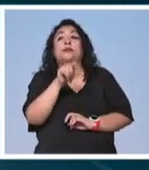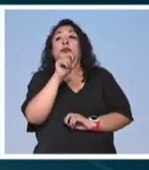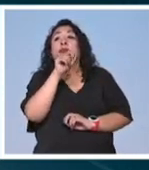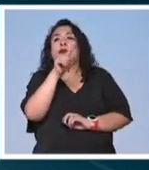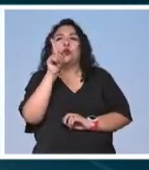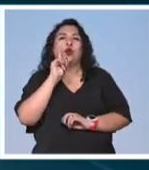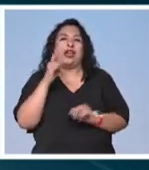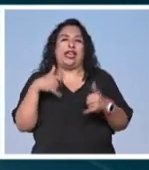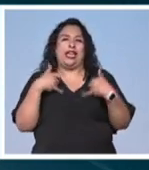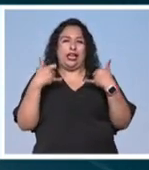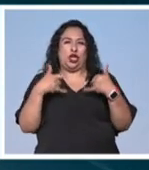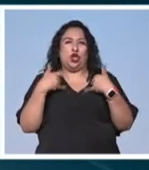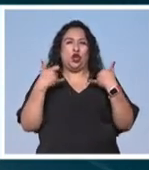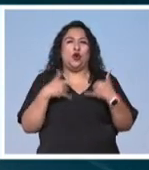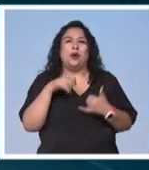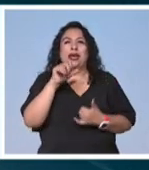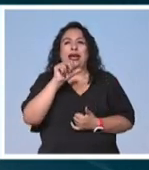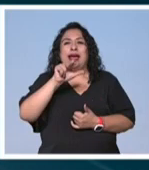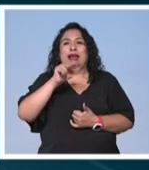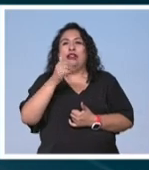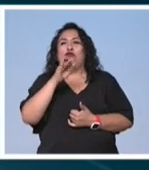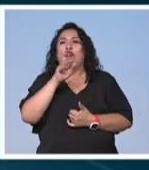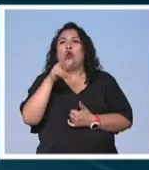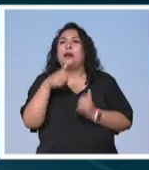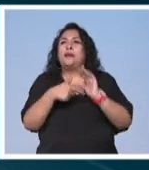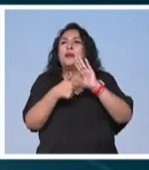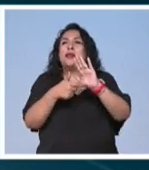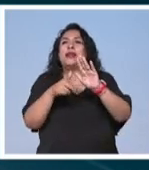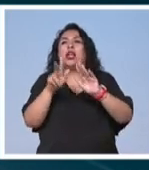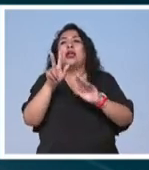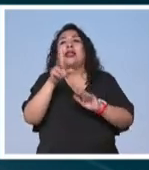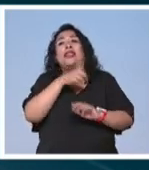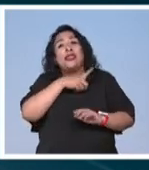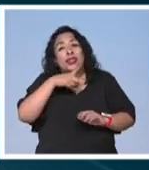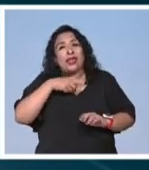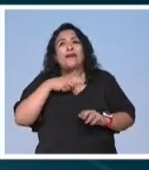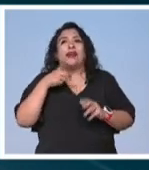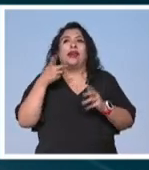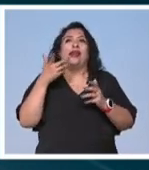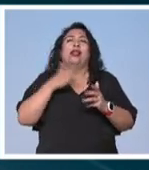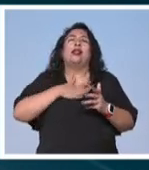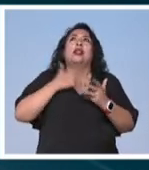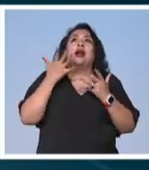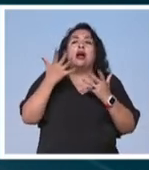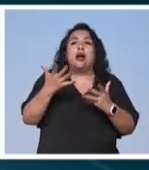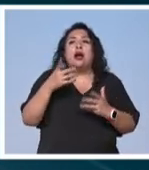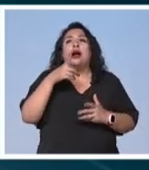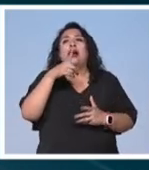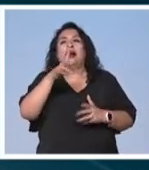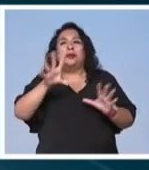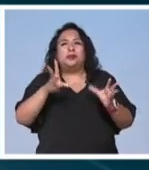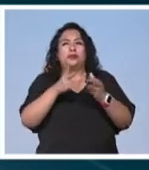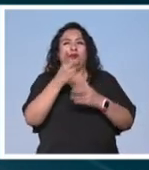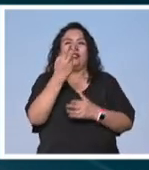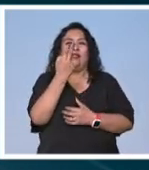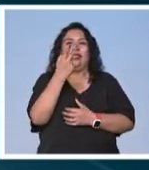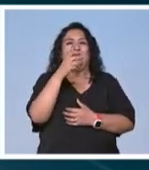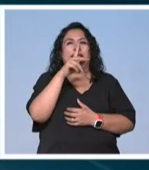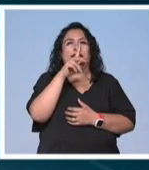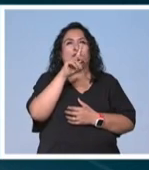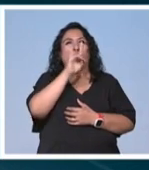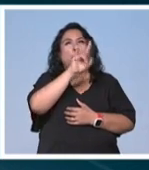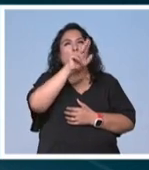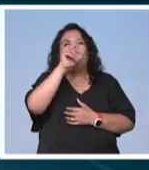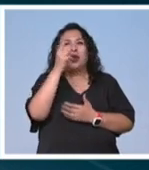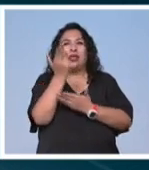la joven artista plástica Annie Flores presenta lo que debe ser deseo muestra integrada por 25 acuarelas y un